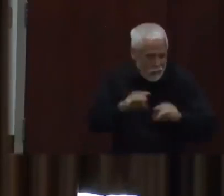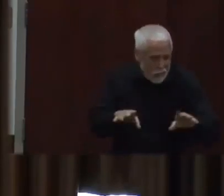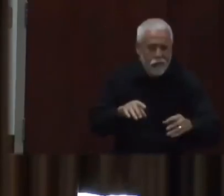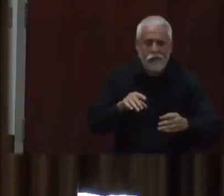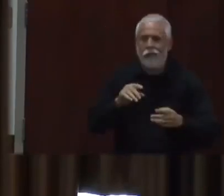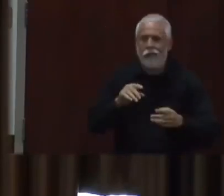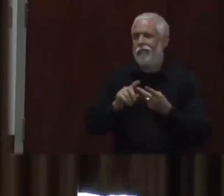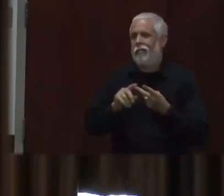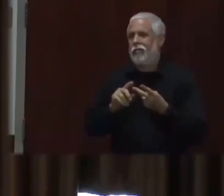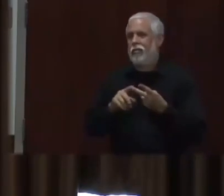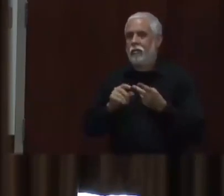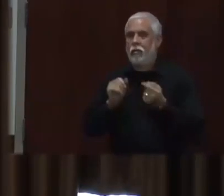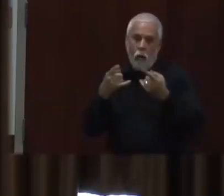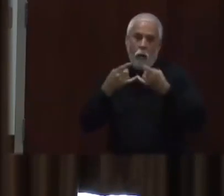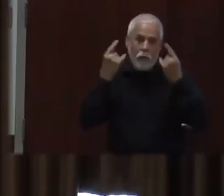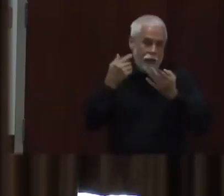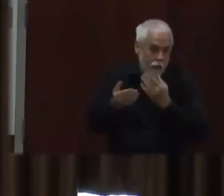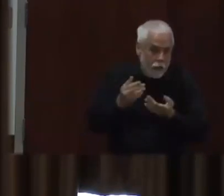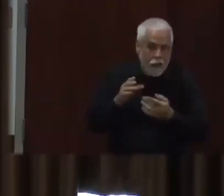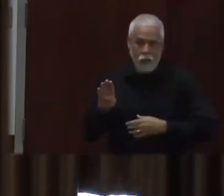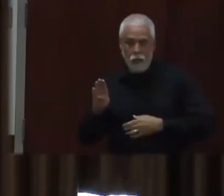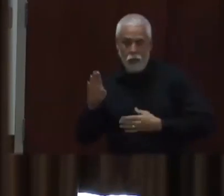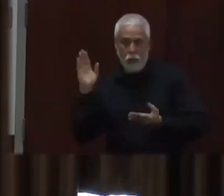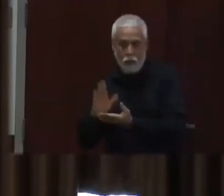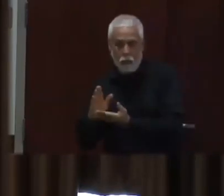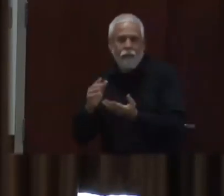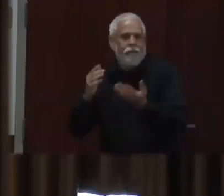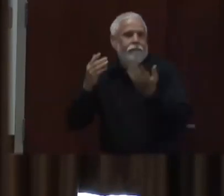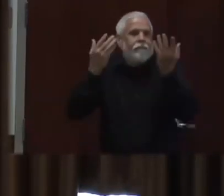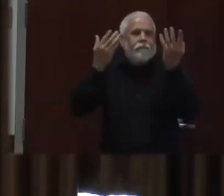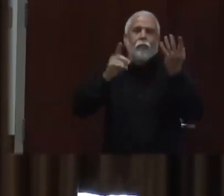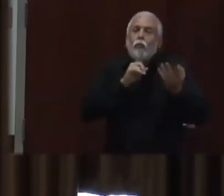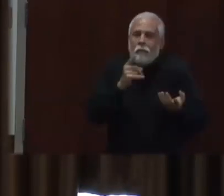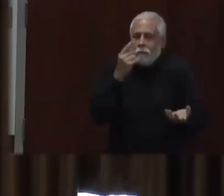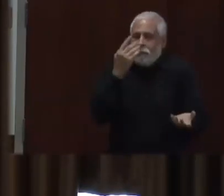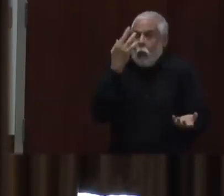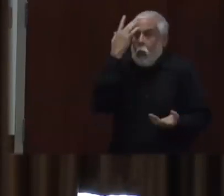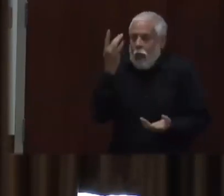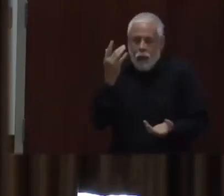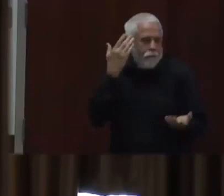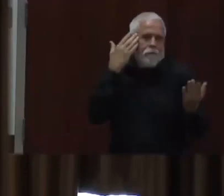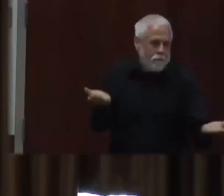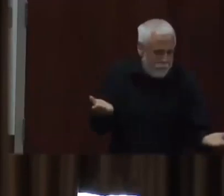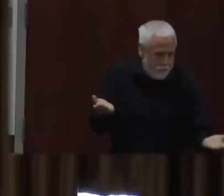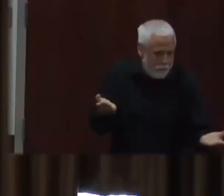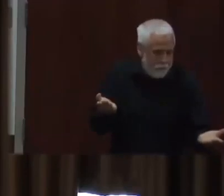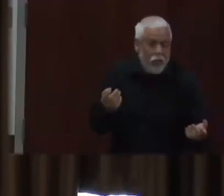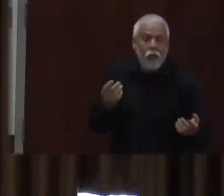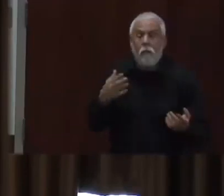y sé que se va a poner peor, sí. Porque como has dicho, estamos más adentro y si